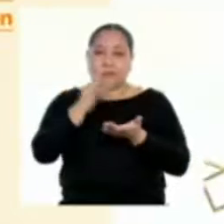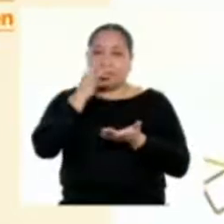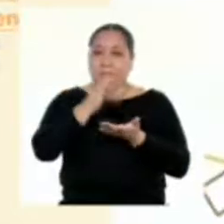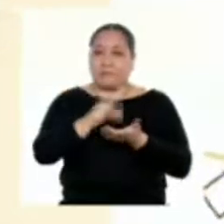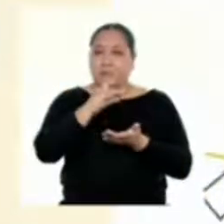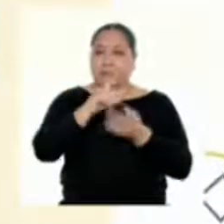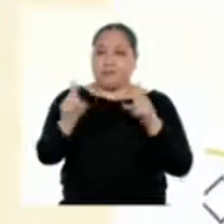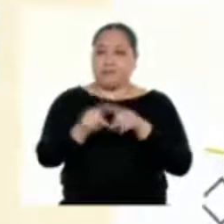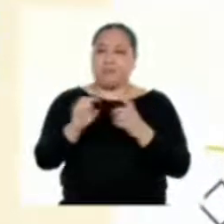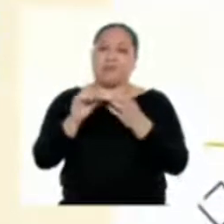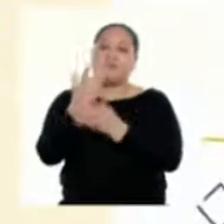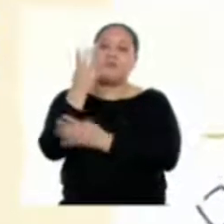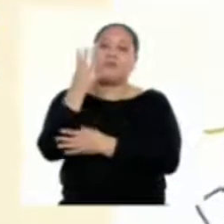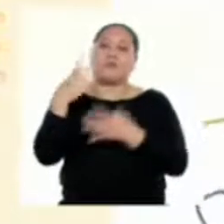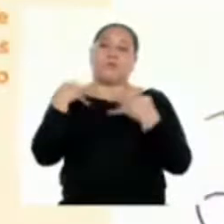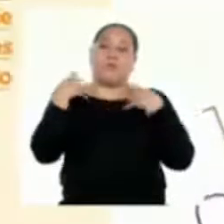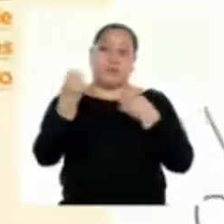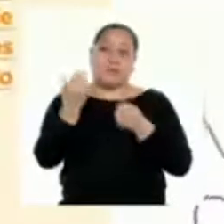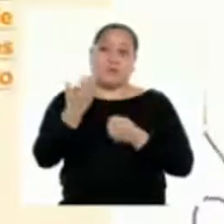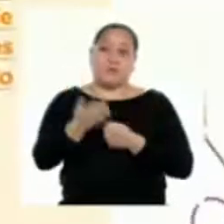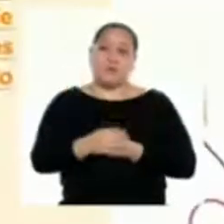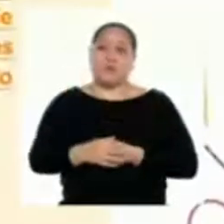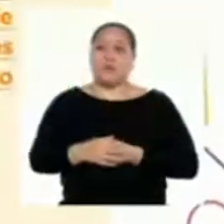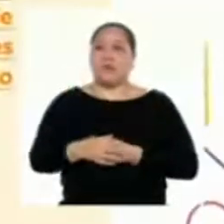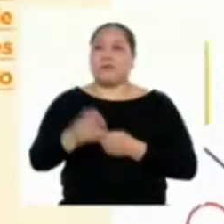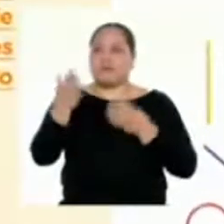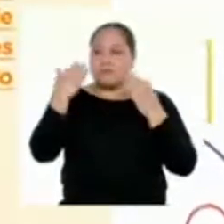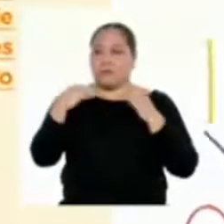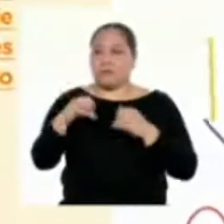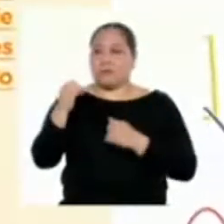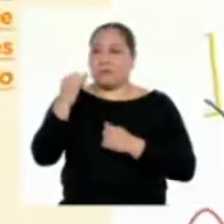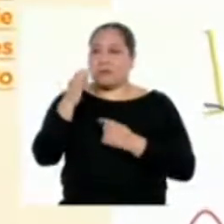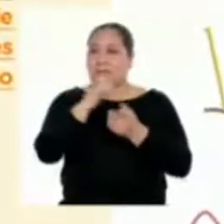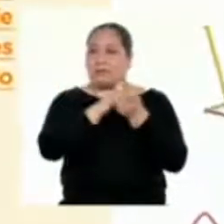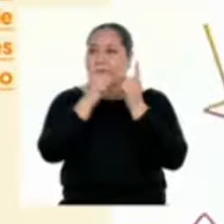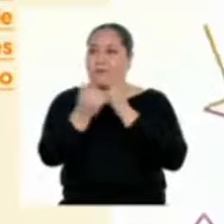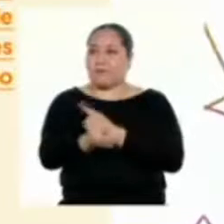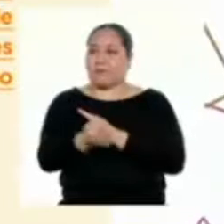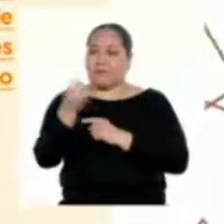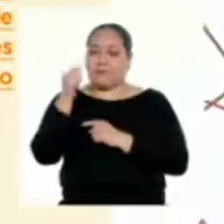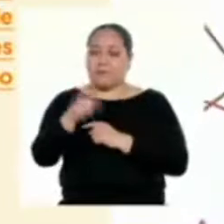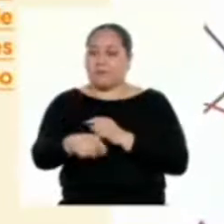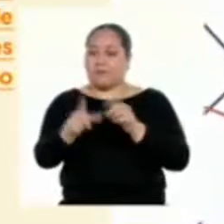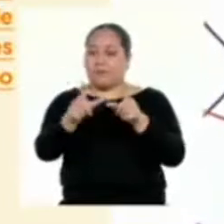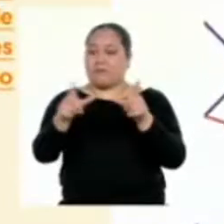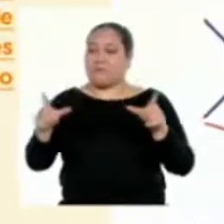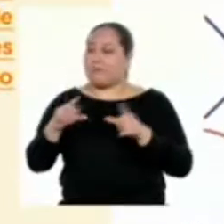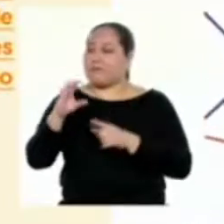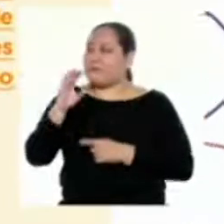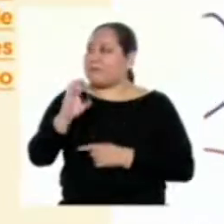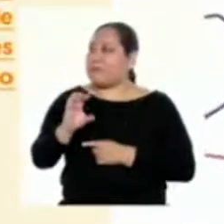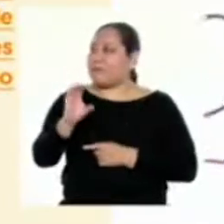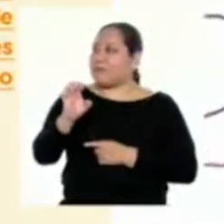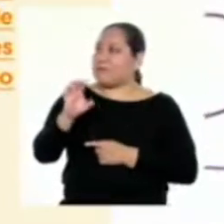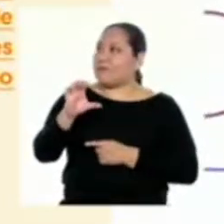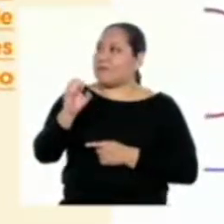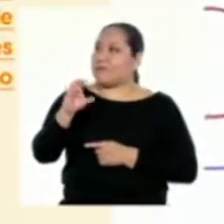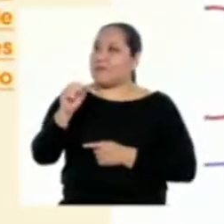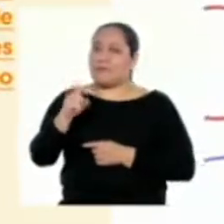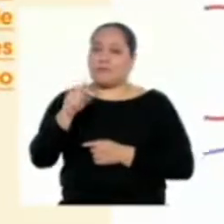y el segundo argumento es que algunas alteraciones en los organismos y ecosistemas generan la aparición de enfermedades